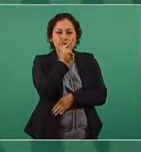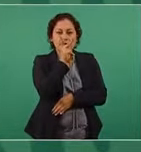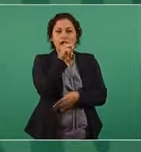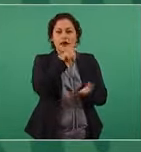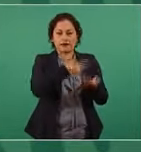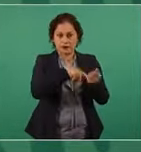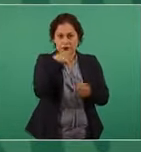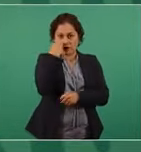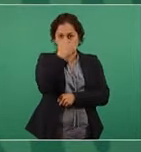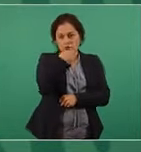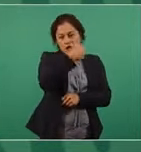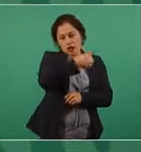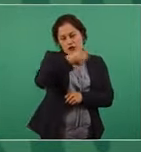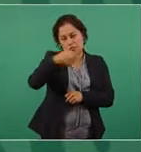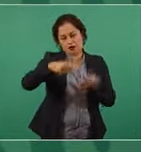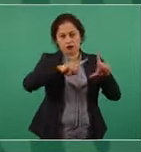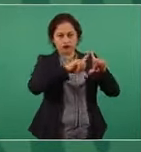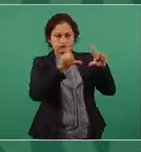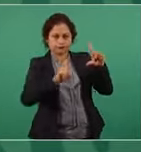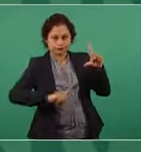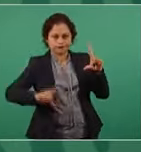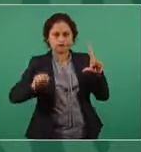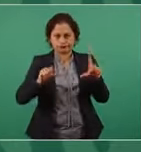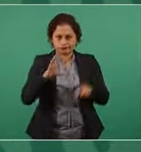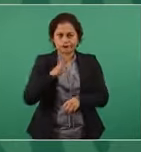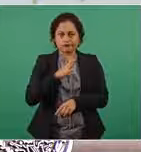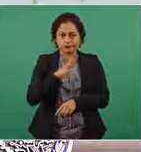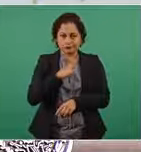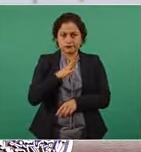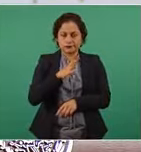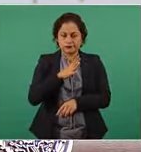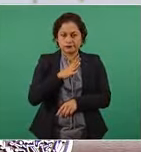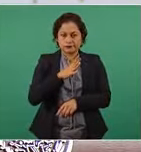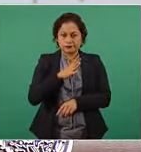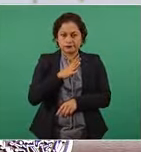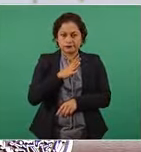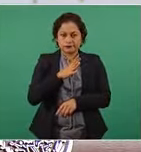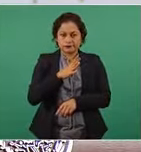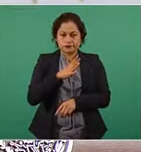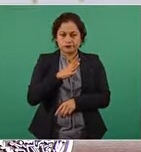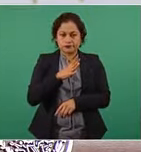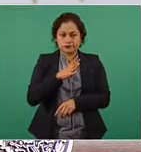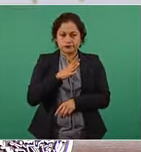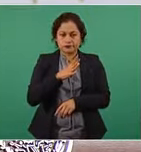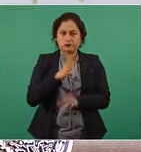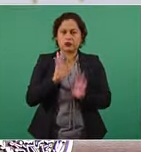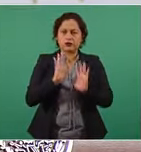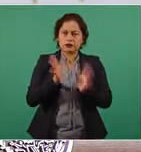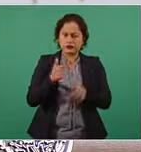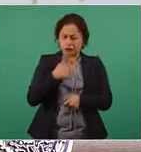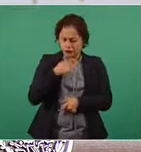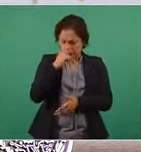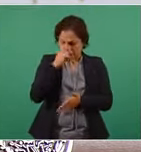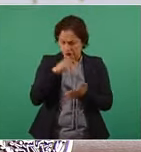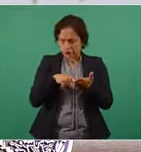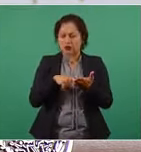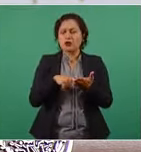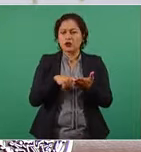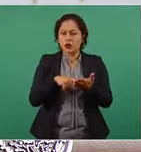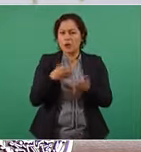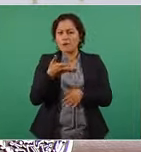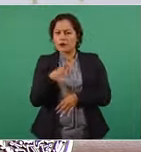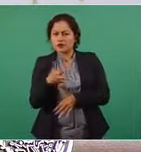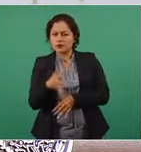Ya son alrededor de 55 mil